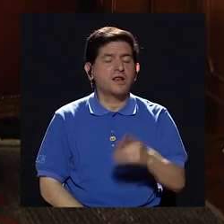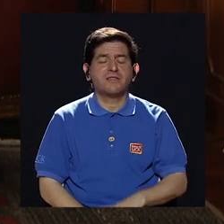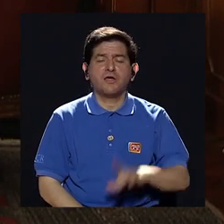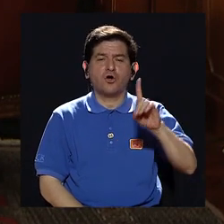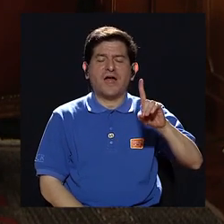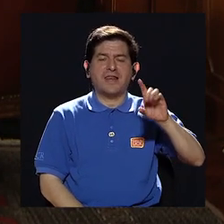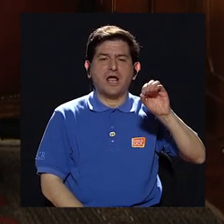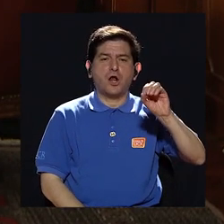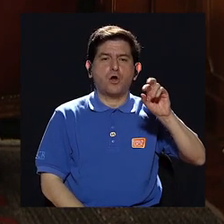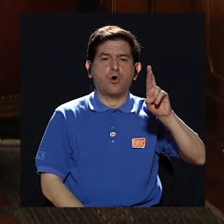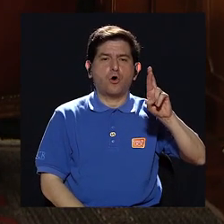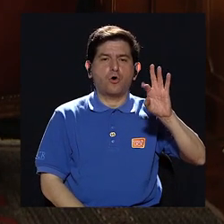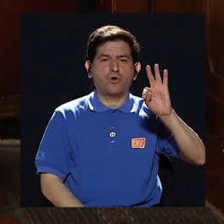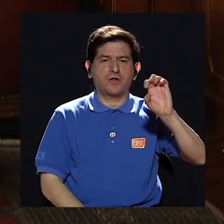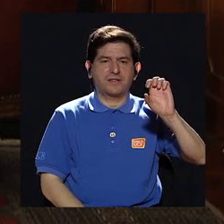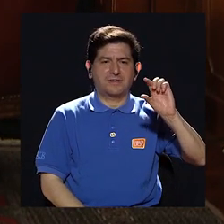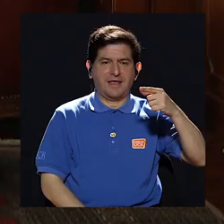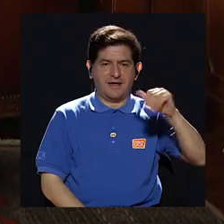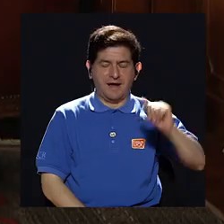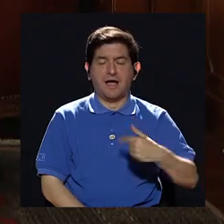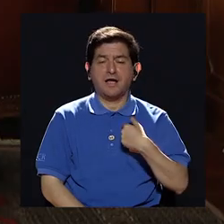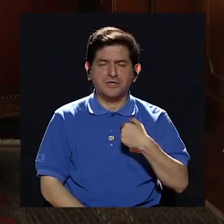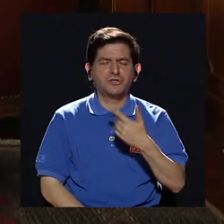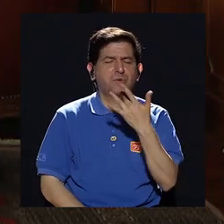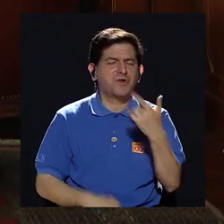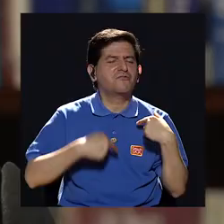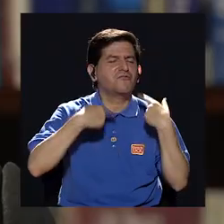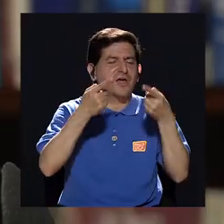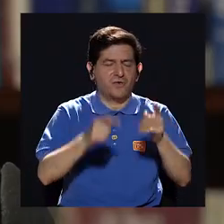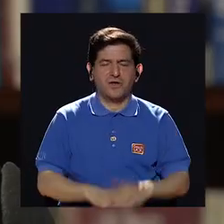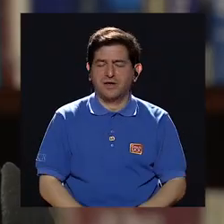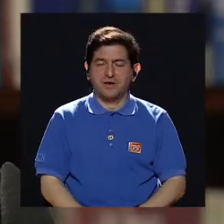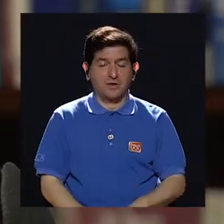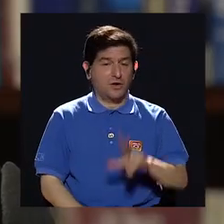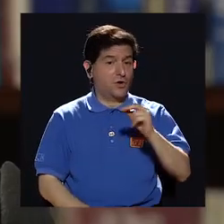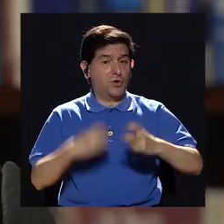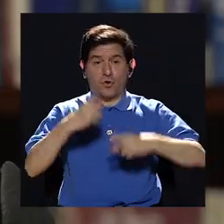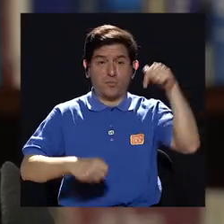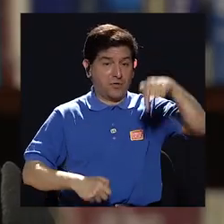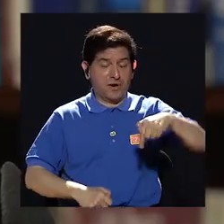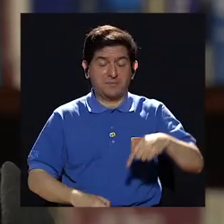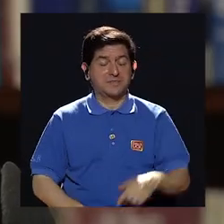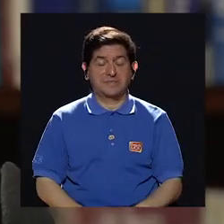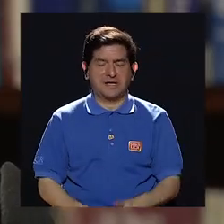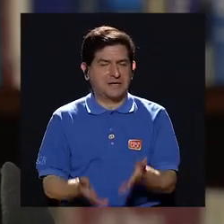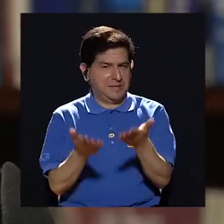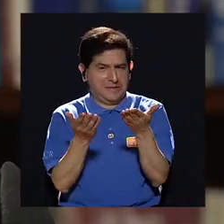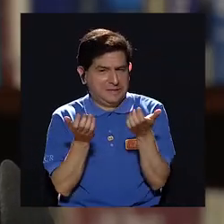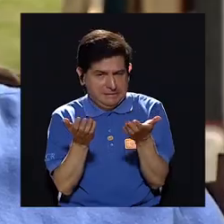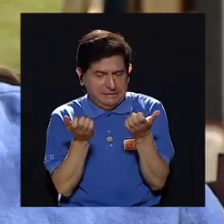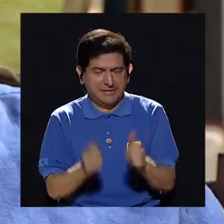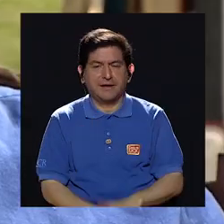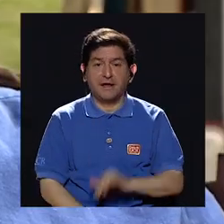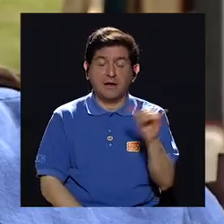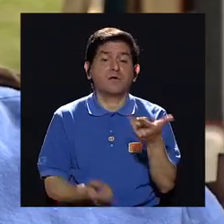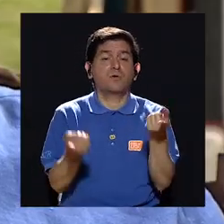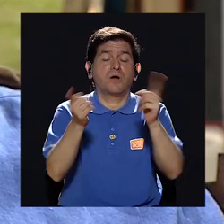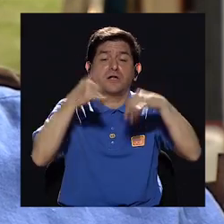Daniel Ortega, yo prefiero ir a verte porque no quiero que te abuchen aquí. Ya pasó lo mismo